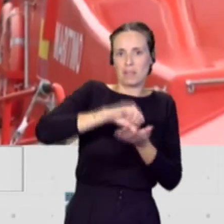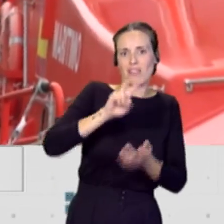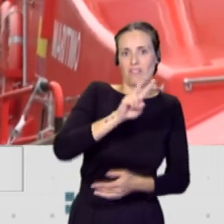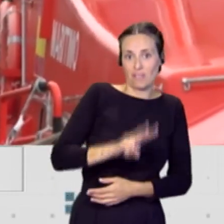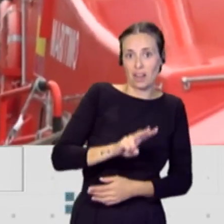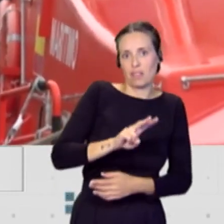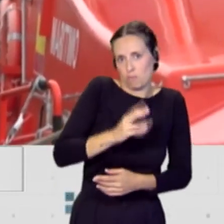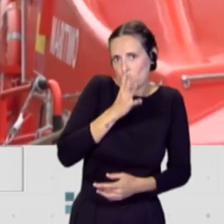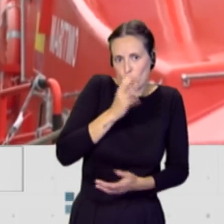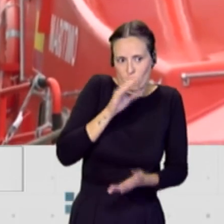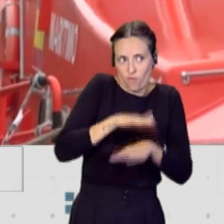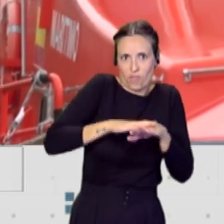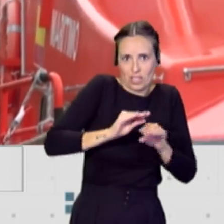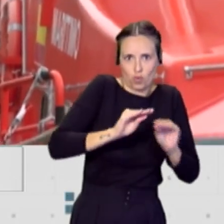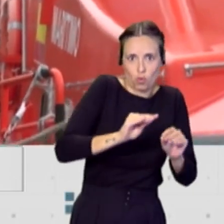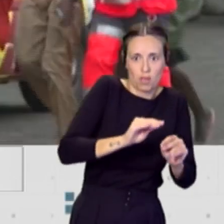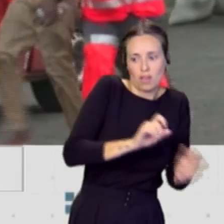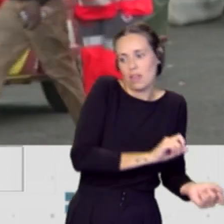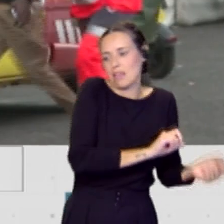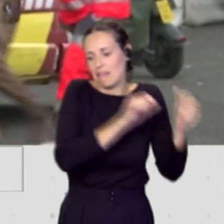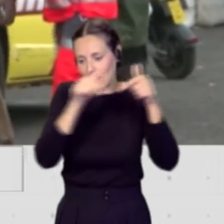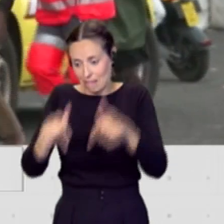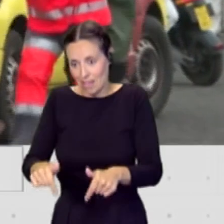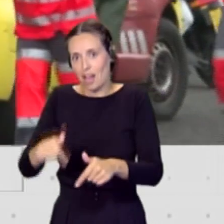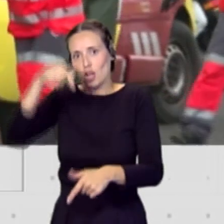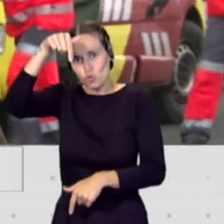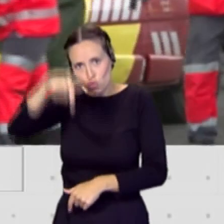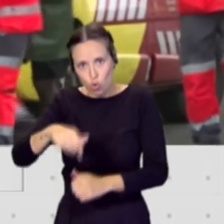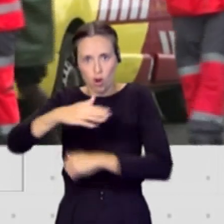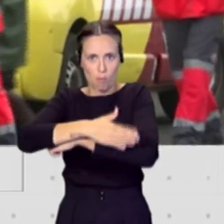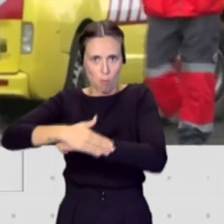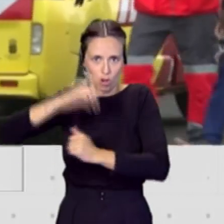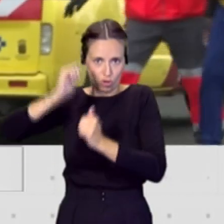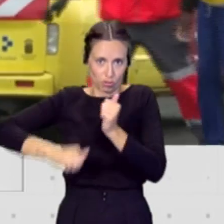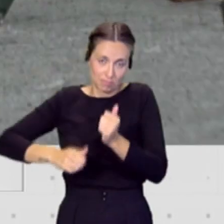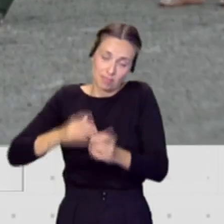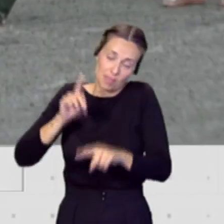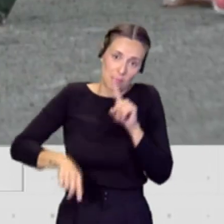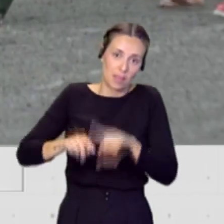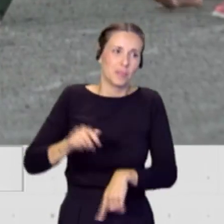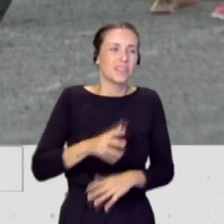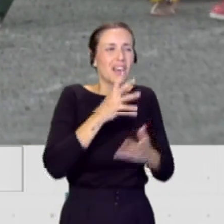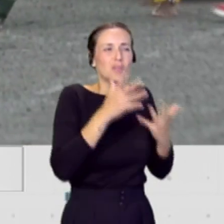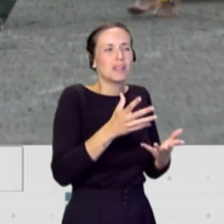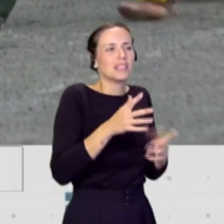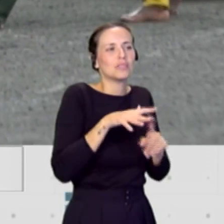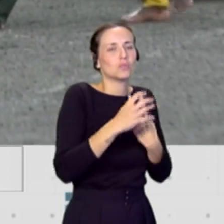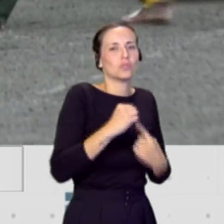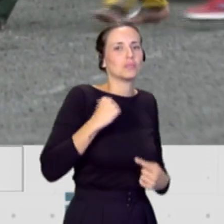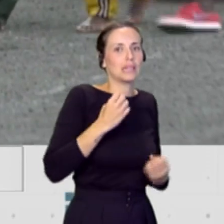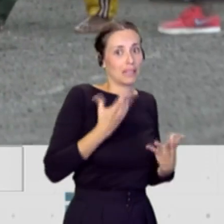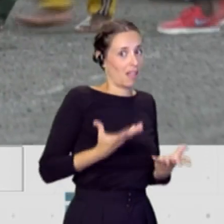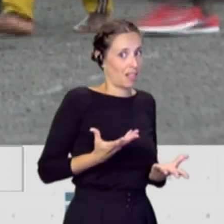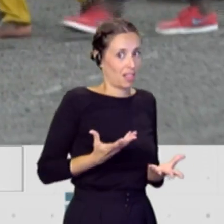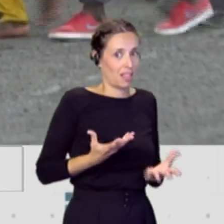base centro, al puerto de la Restinga. Y a día de hoy, ¿cómo está la situación hospitalaria? ¿Cuentan con